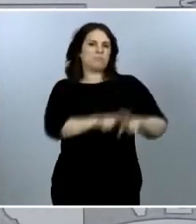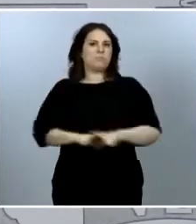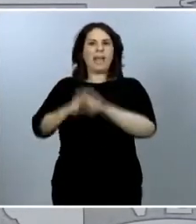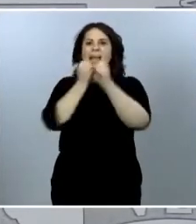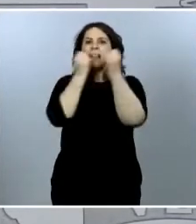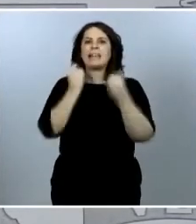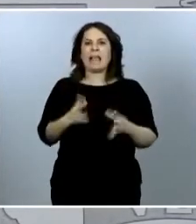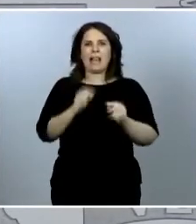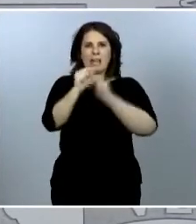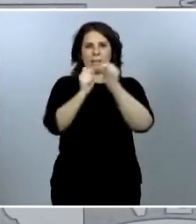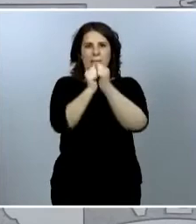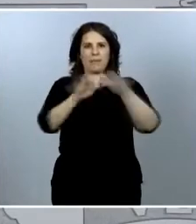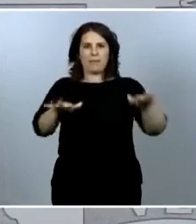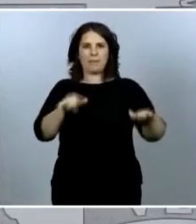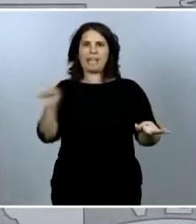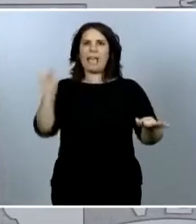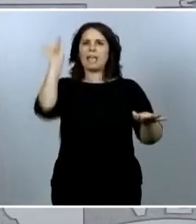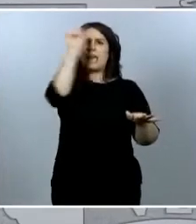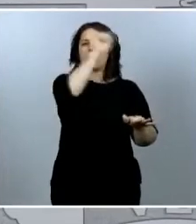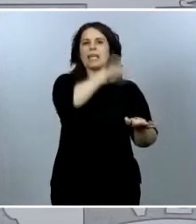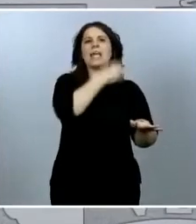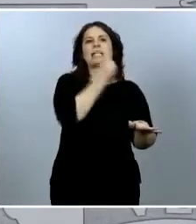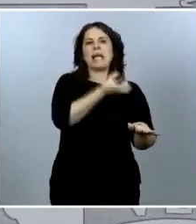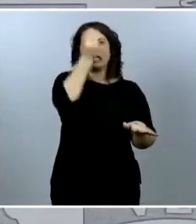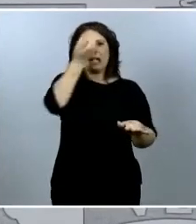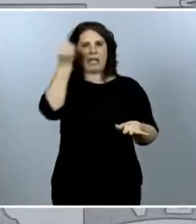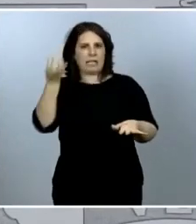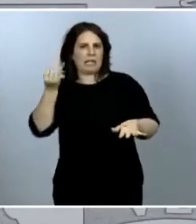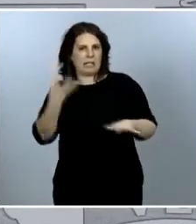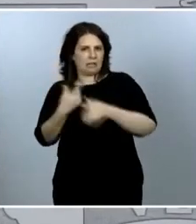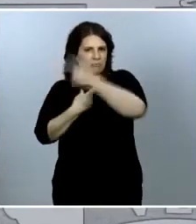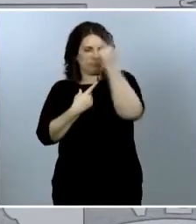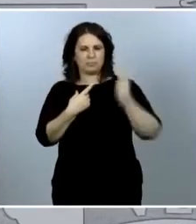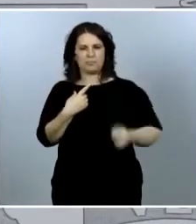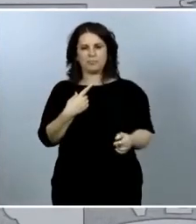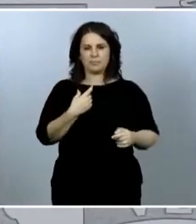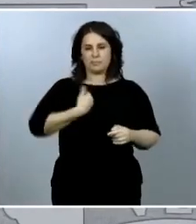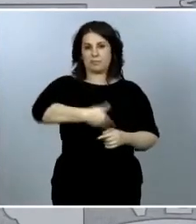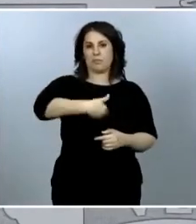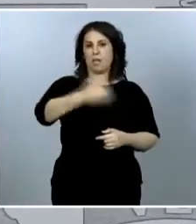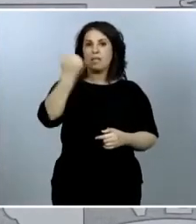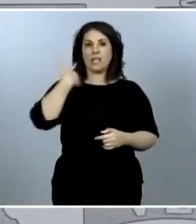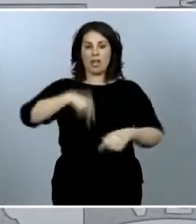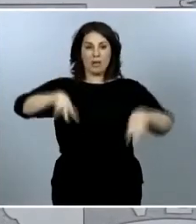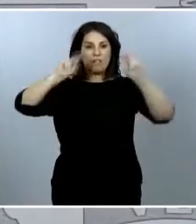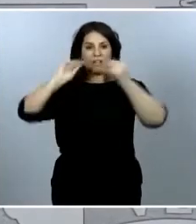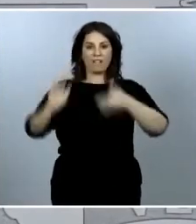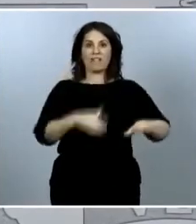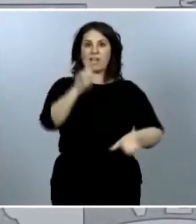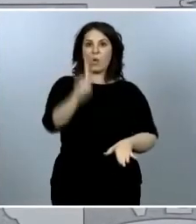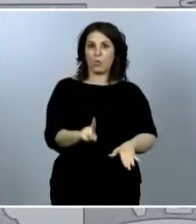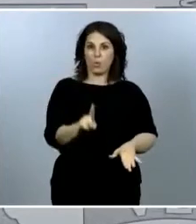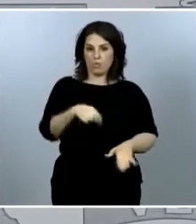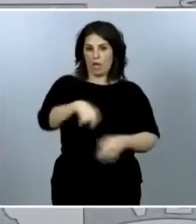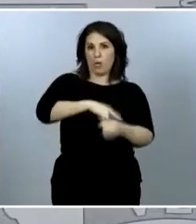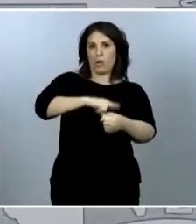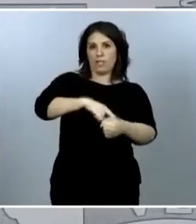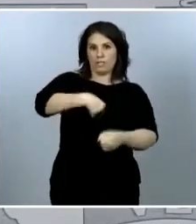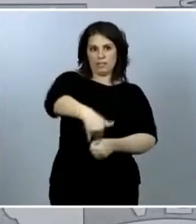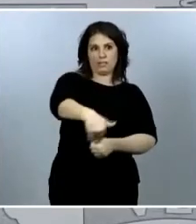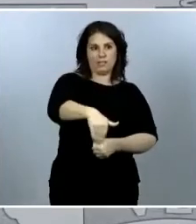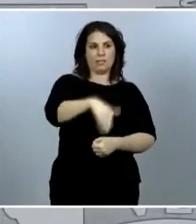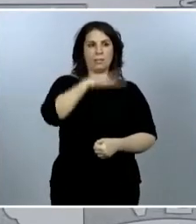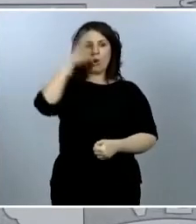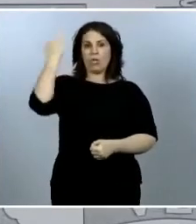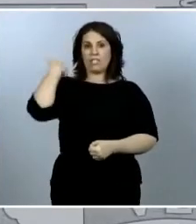Esta próxima semana todo el territorio español habrá abandonado la fase 1 del plan de desescalada, de transición hacia la nueva